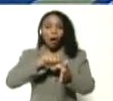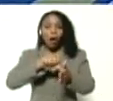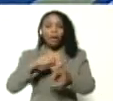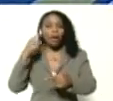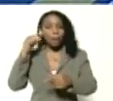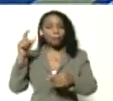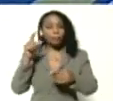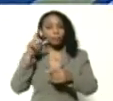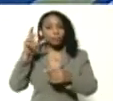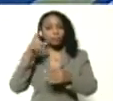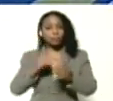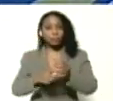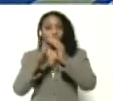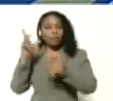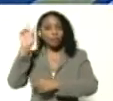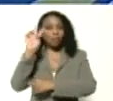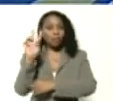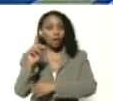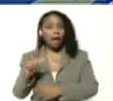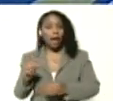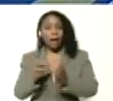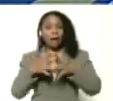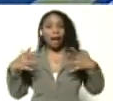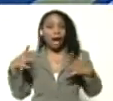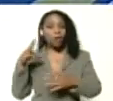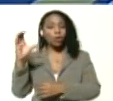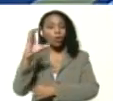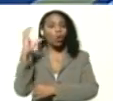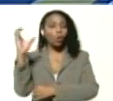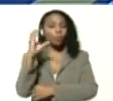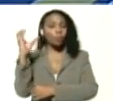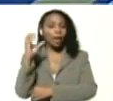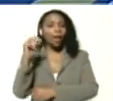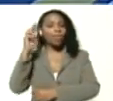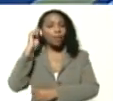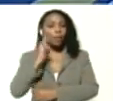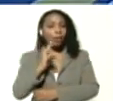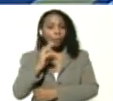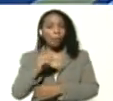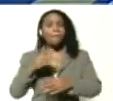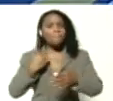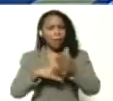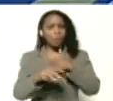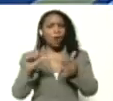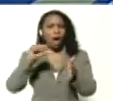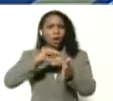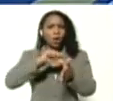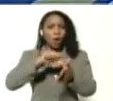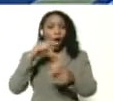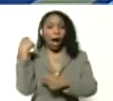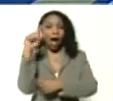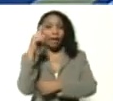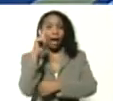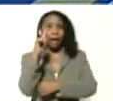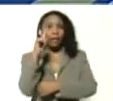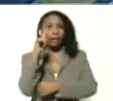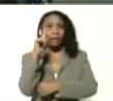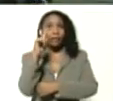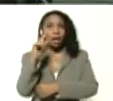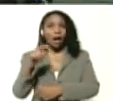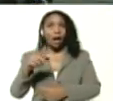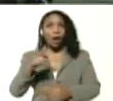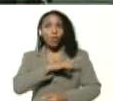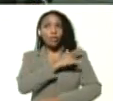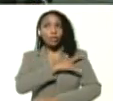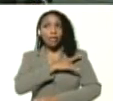y libres de Venezuela y a la gran Colombia, la gran Colombia de Bolívar, vámonos a Coro, allá está precisamente en la